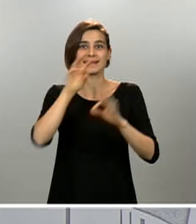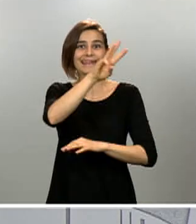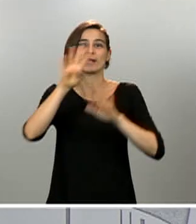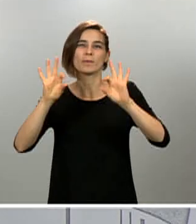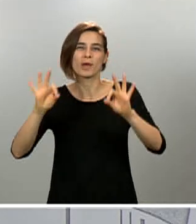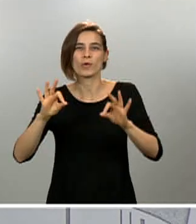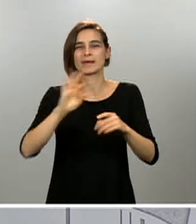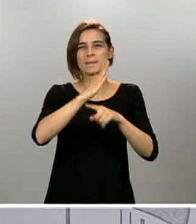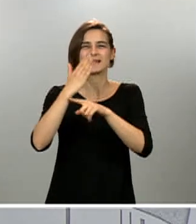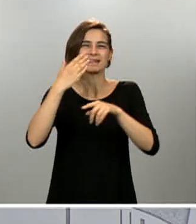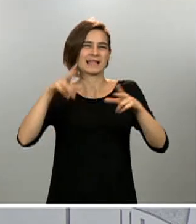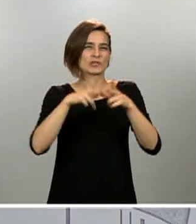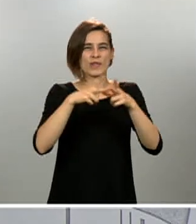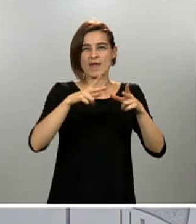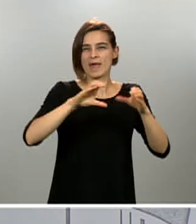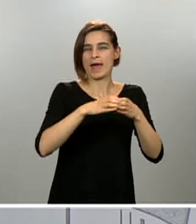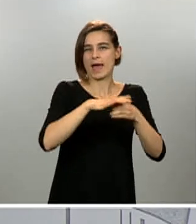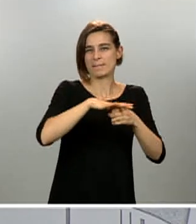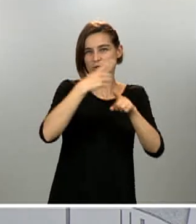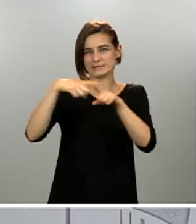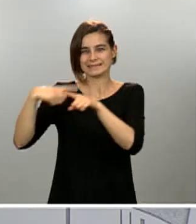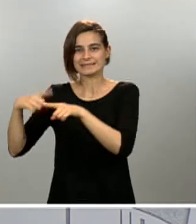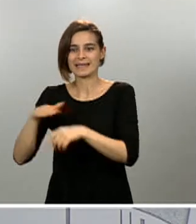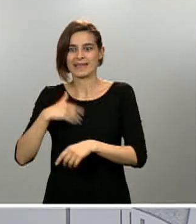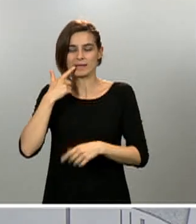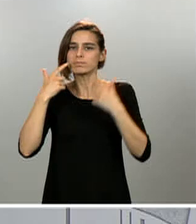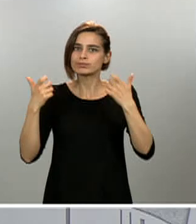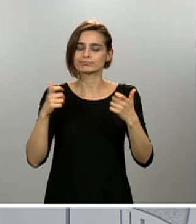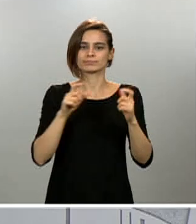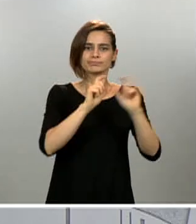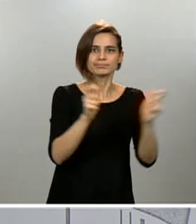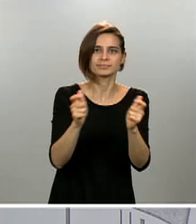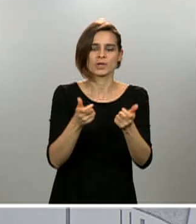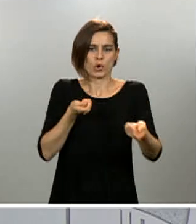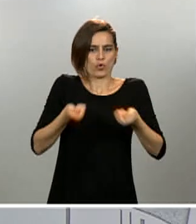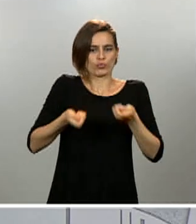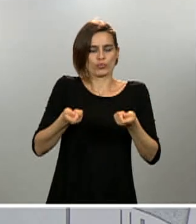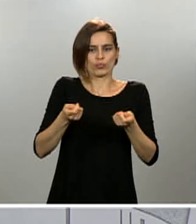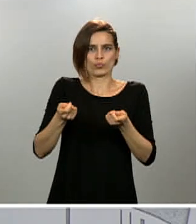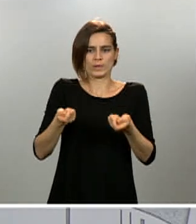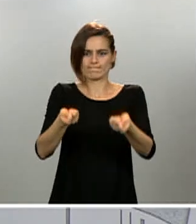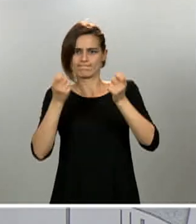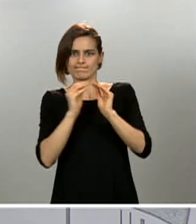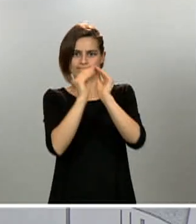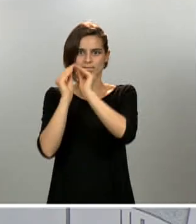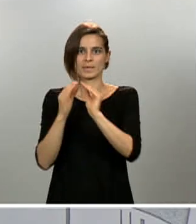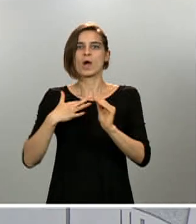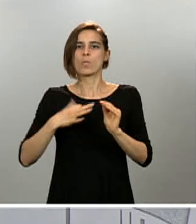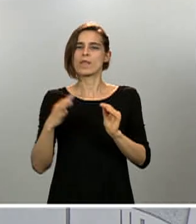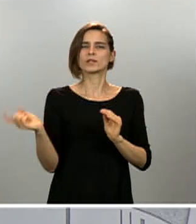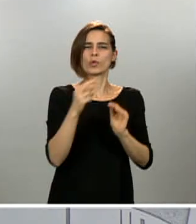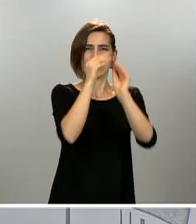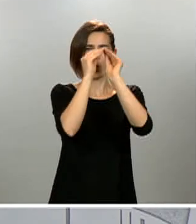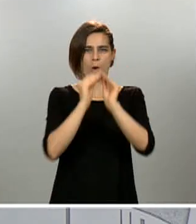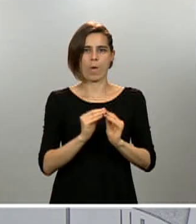y coordinación para tener unos criterios comunes que nos ayuden a implementar este plan de transición a la nueva normalidad. En segundo lugar,